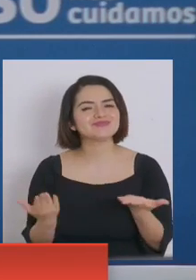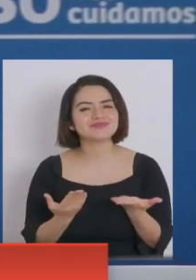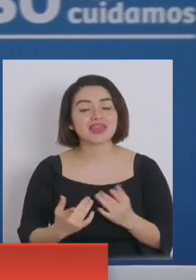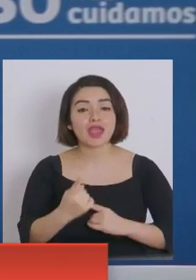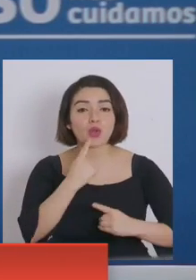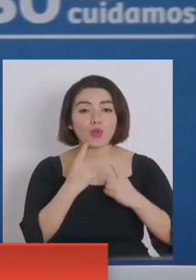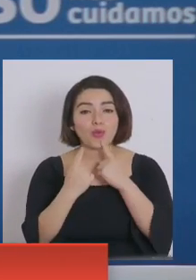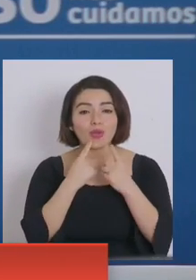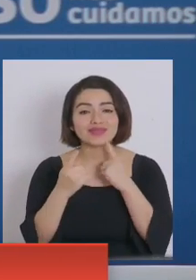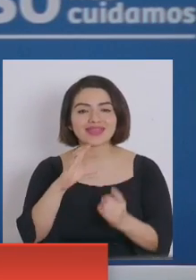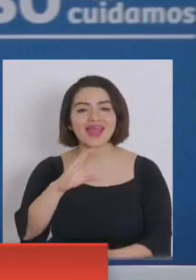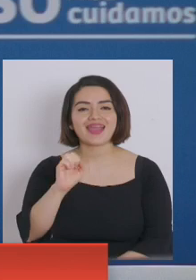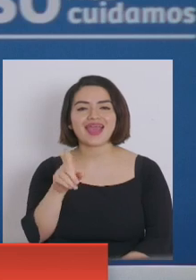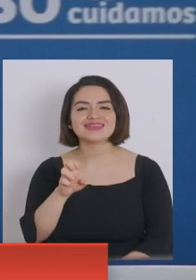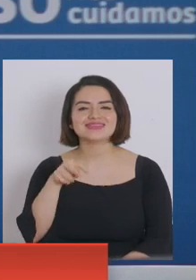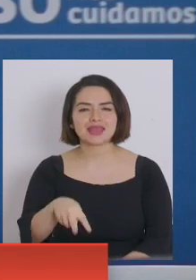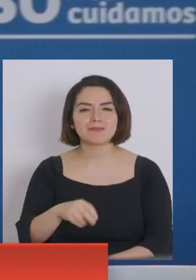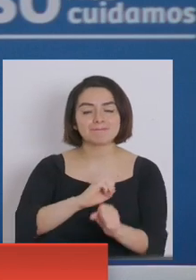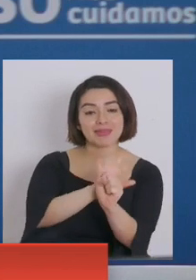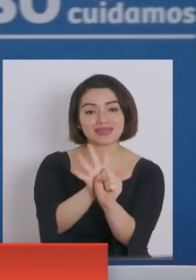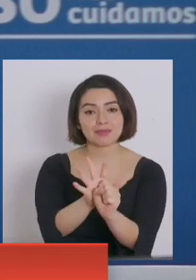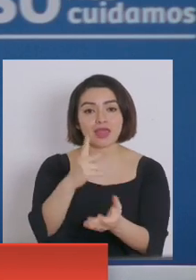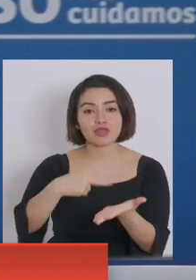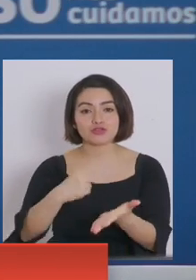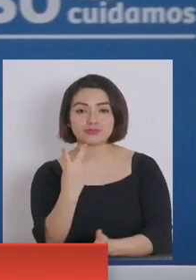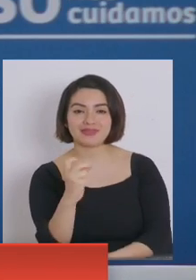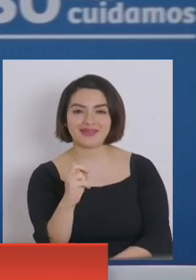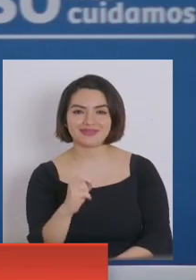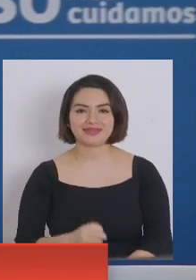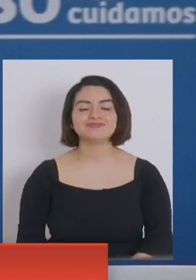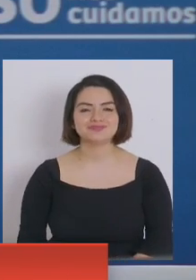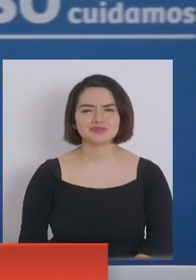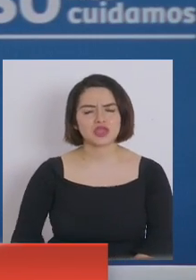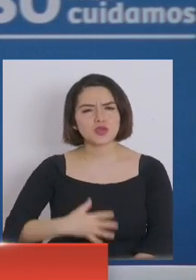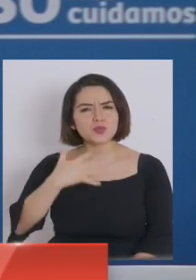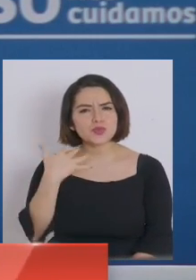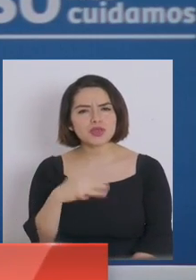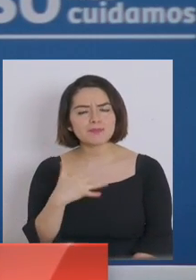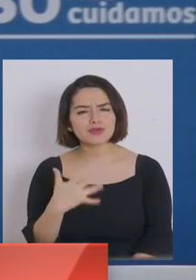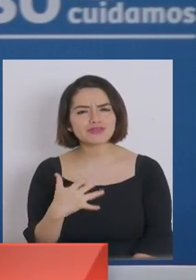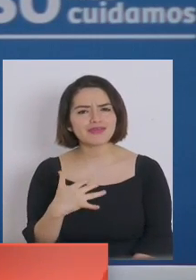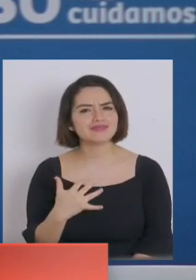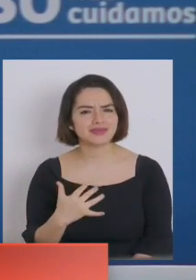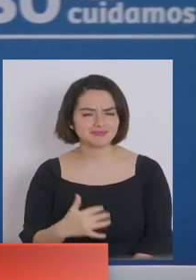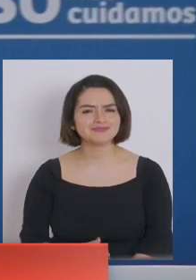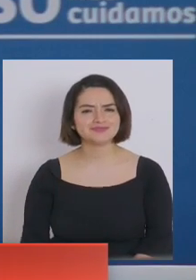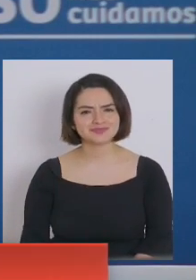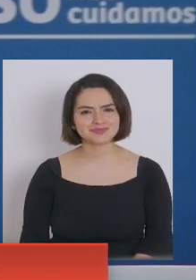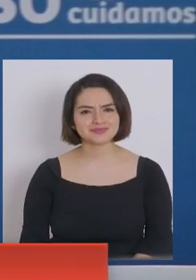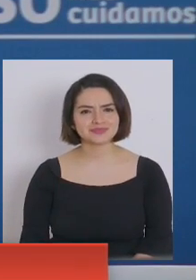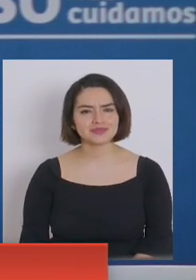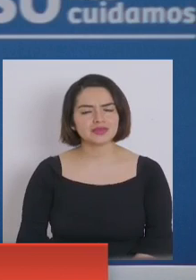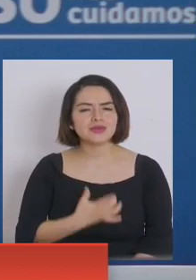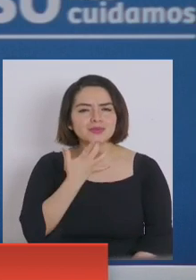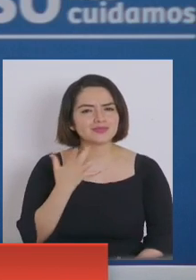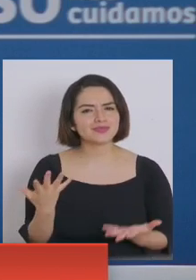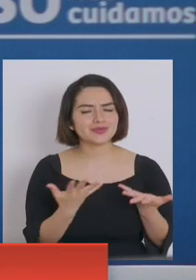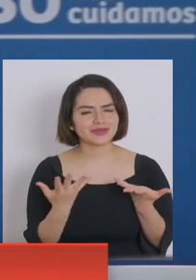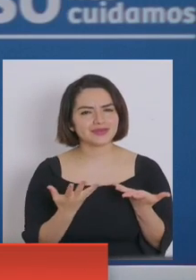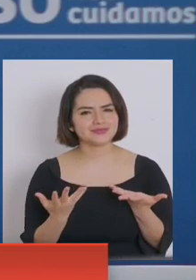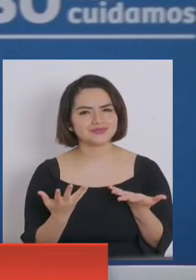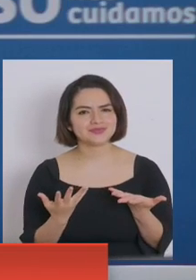encuesta CACEN en Pandemia 2020. Es muy importante y fundamental porque es